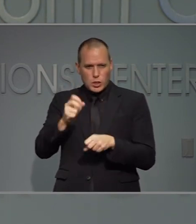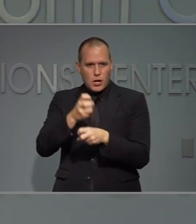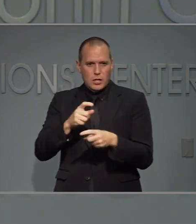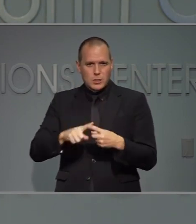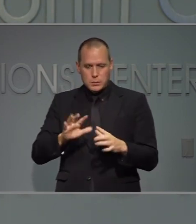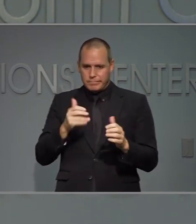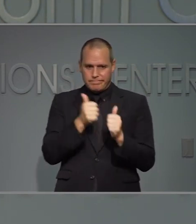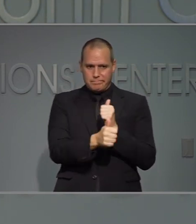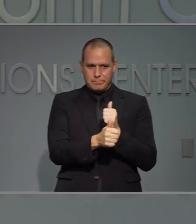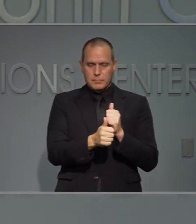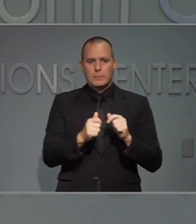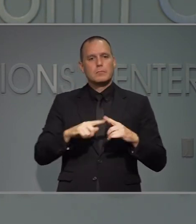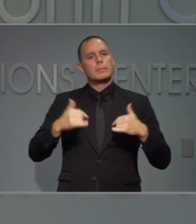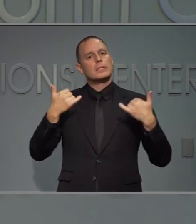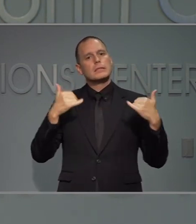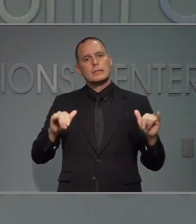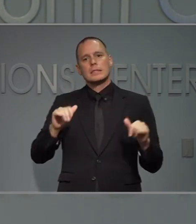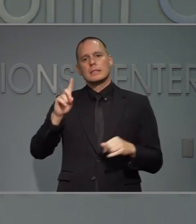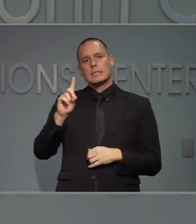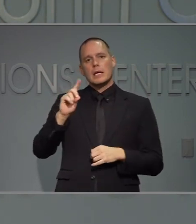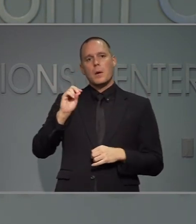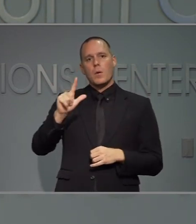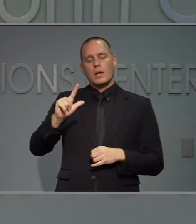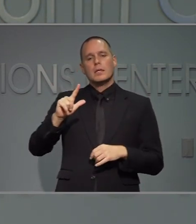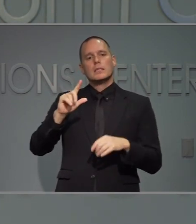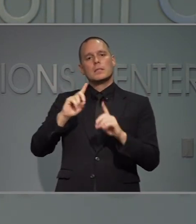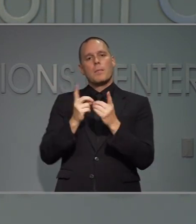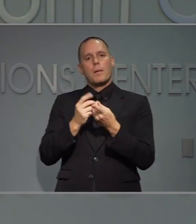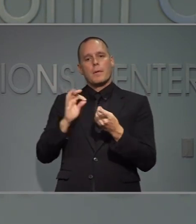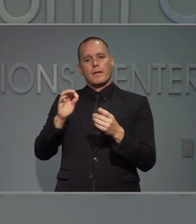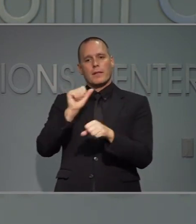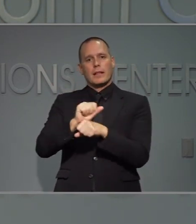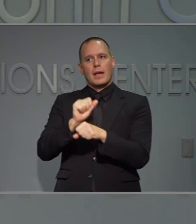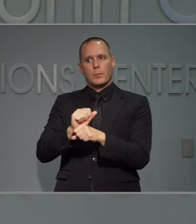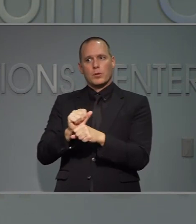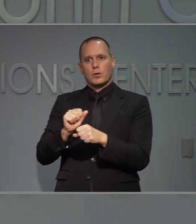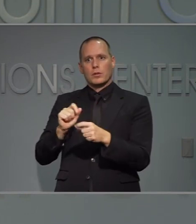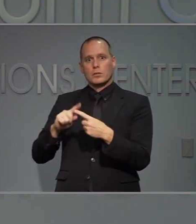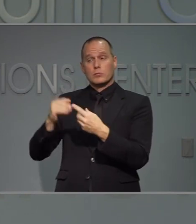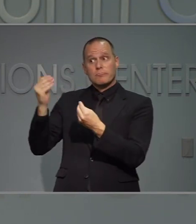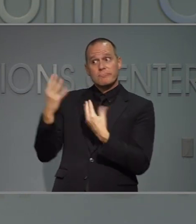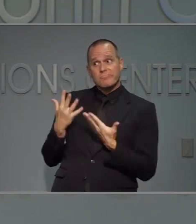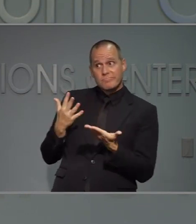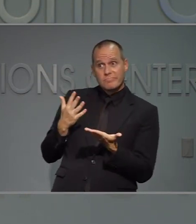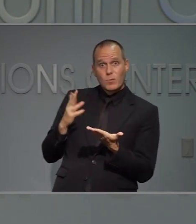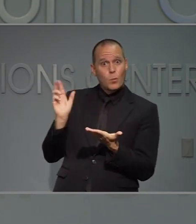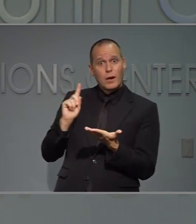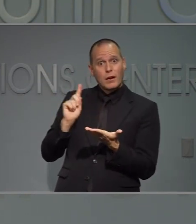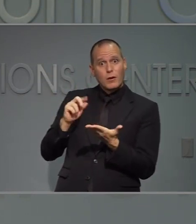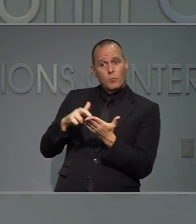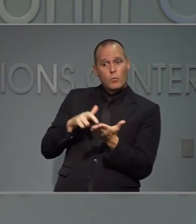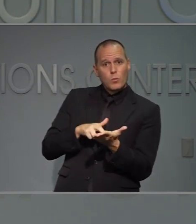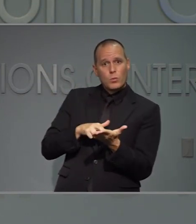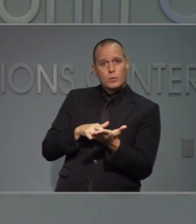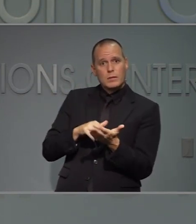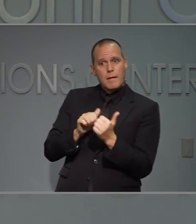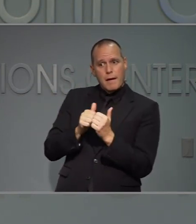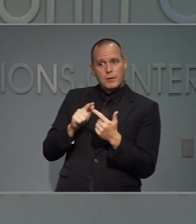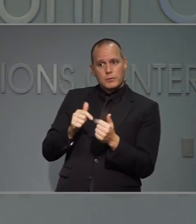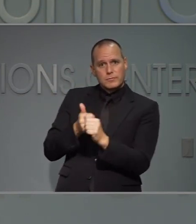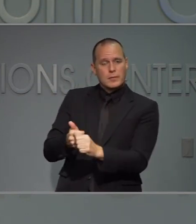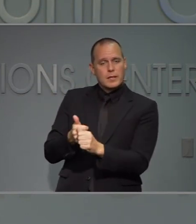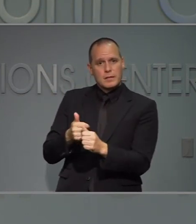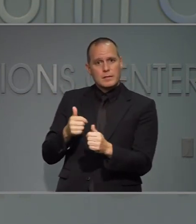personas, pero seguimos esperando que el departamento del laboral establezca las reglas federales sobre cómo va a funcionar este